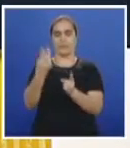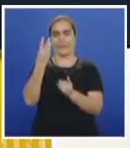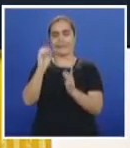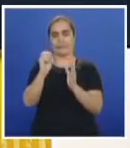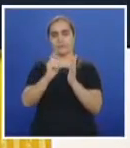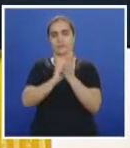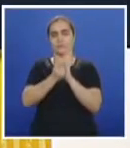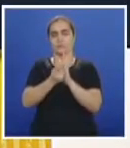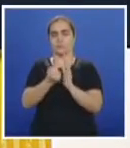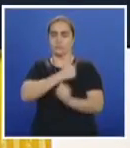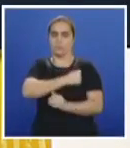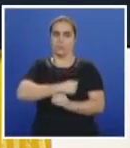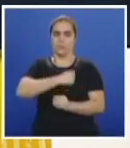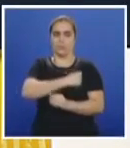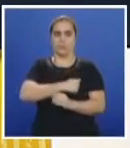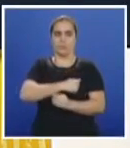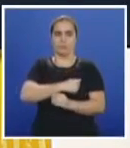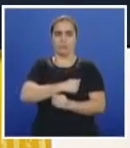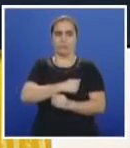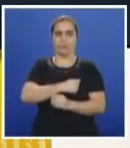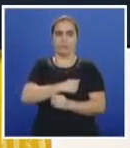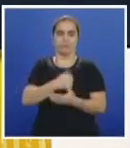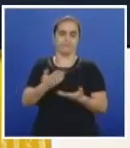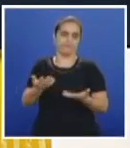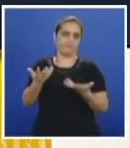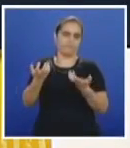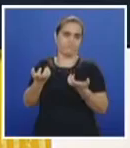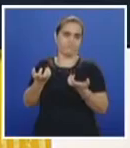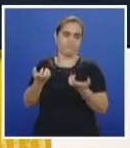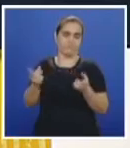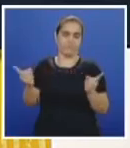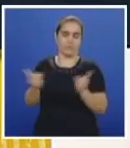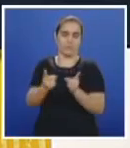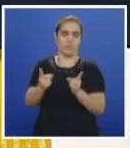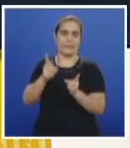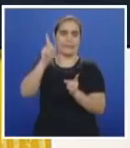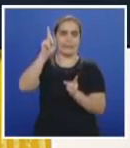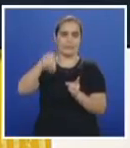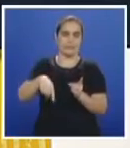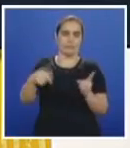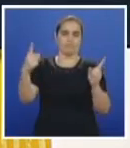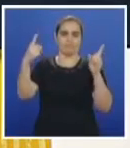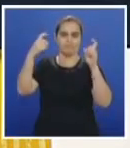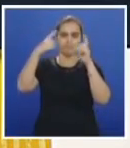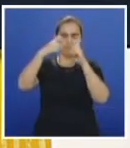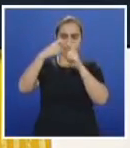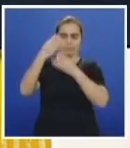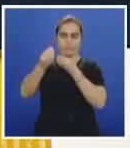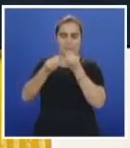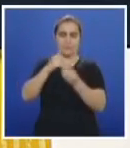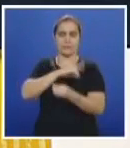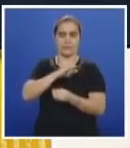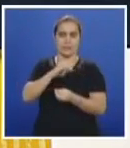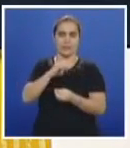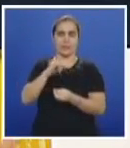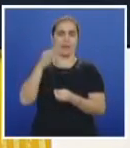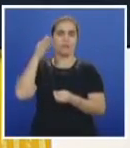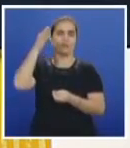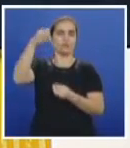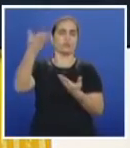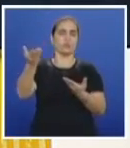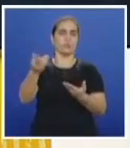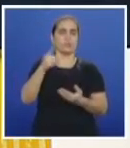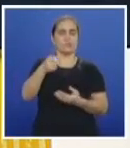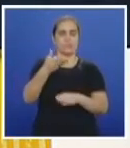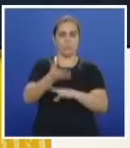segundos, por favor. En aras de tener una conclusión, pero también de pensar en esa cali del mañana. ¿Cuáles